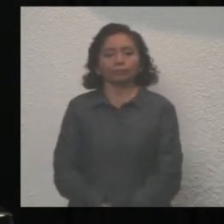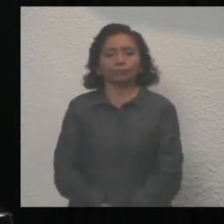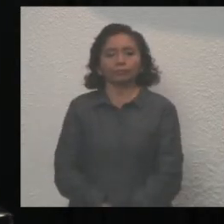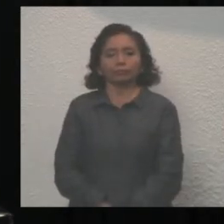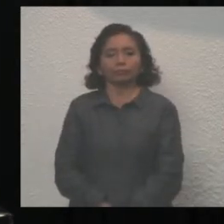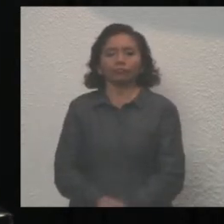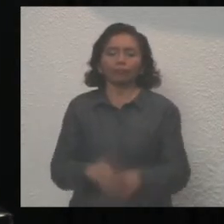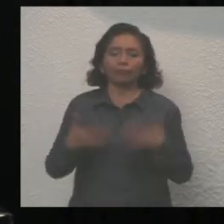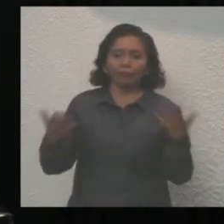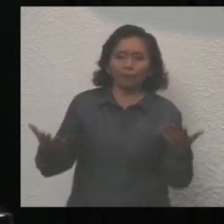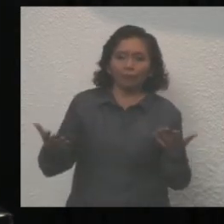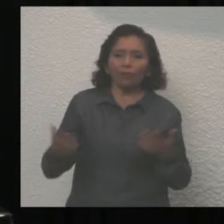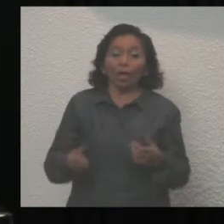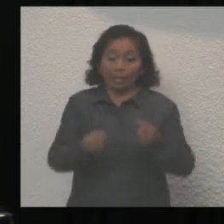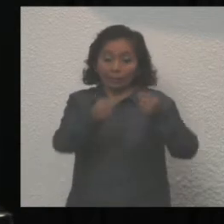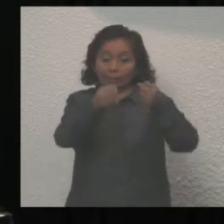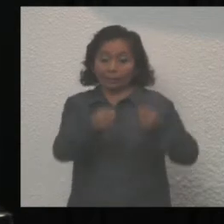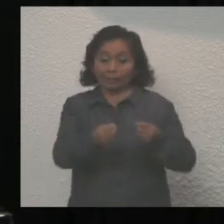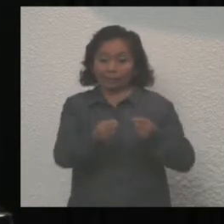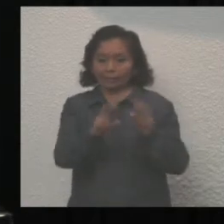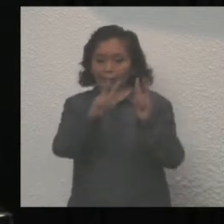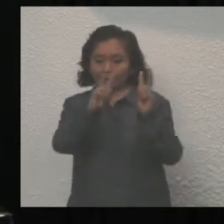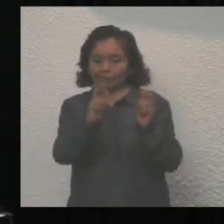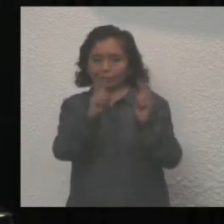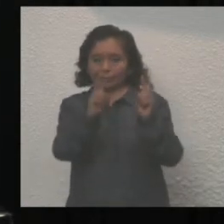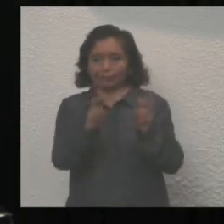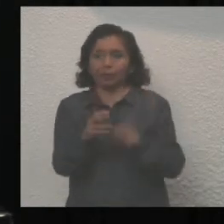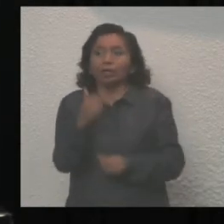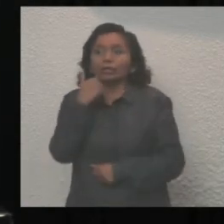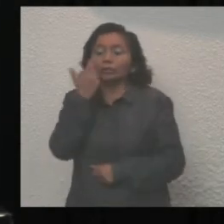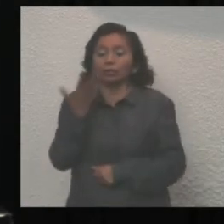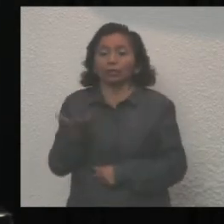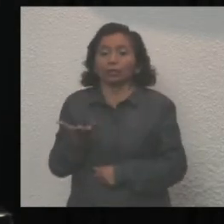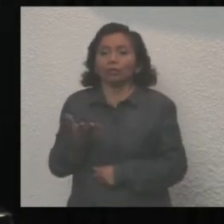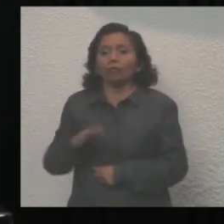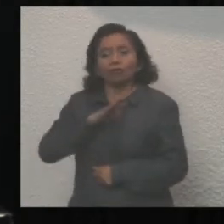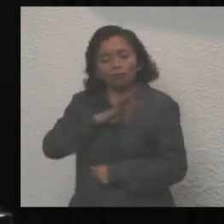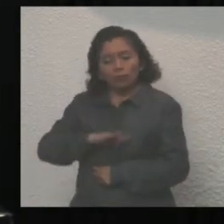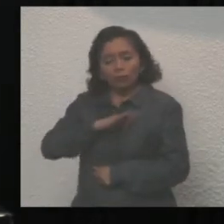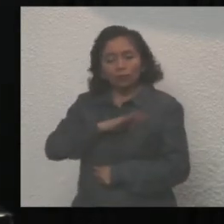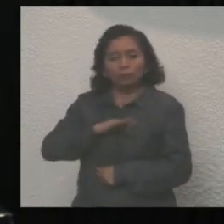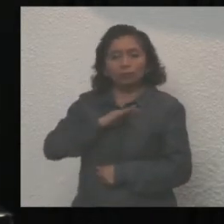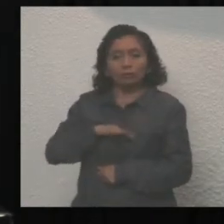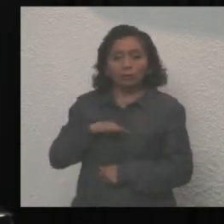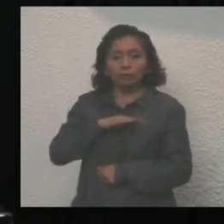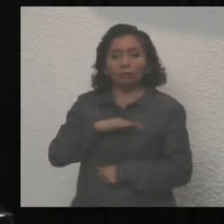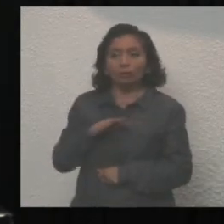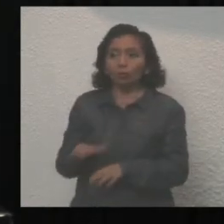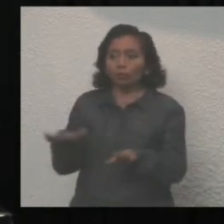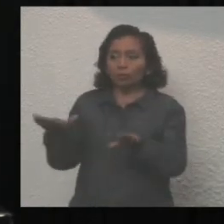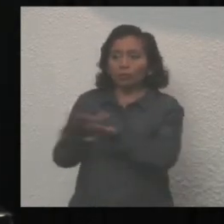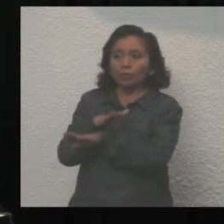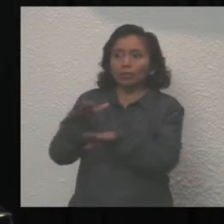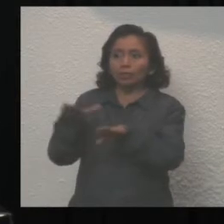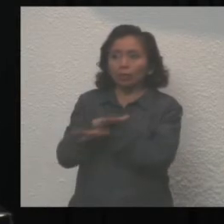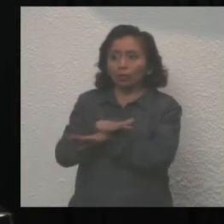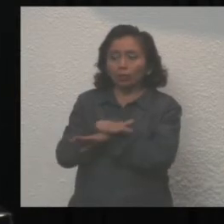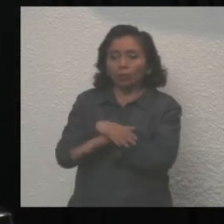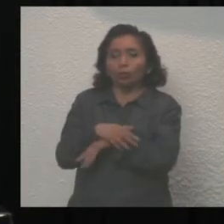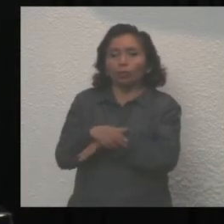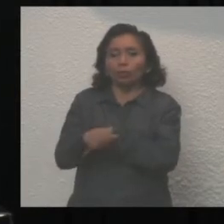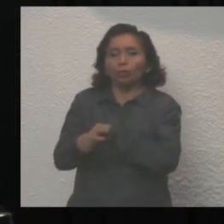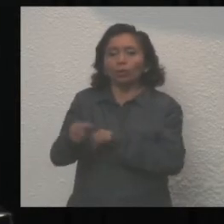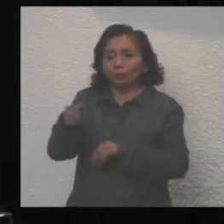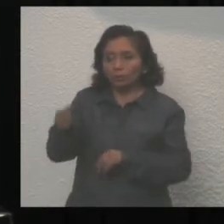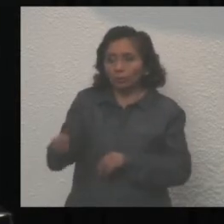En términos de seguridad, quiero en primer lugar felicitar por el cambio de batuta y saludar de manera